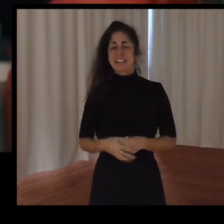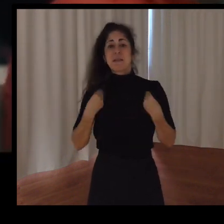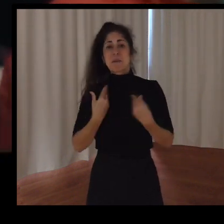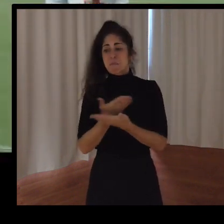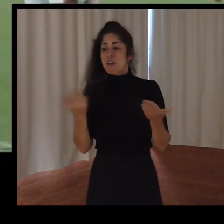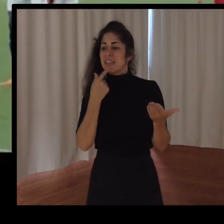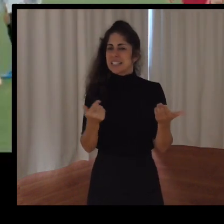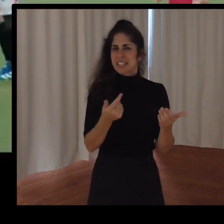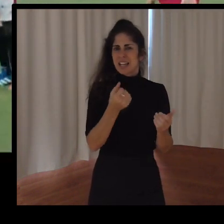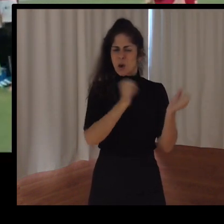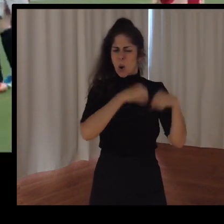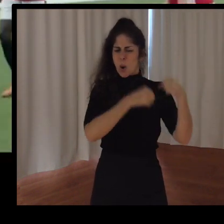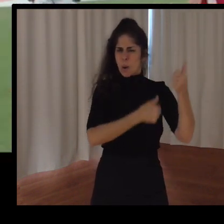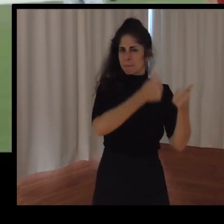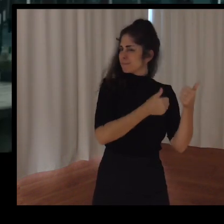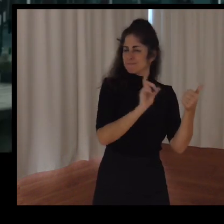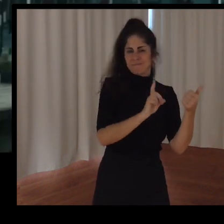Y ahí comparten todo.